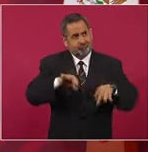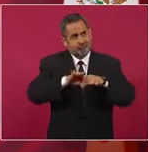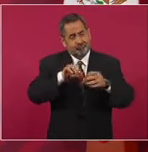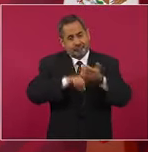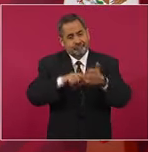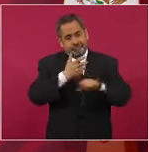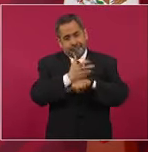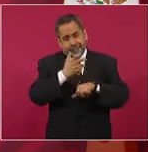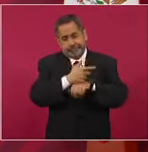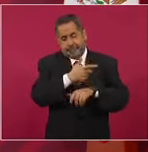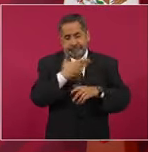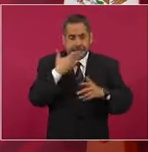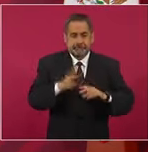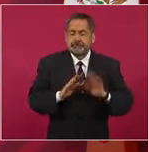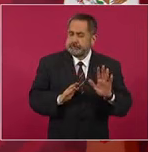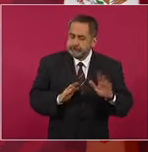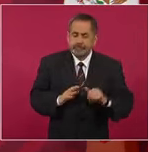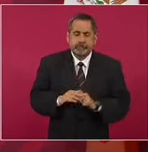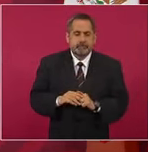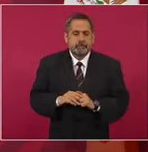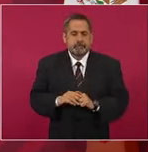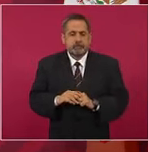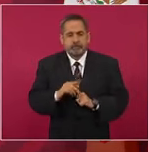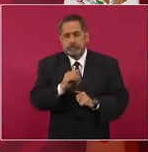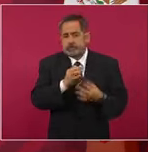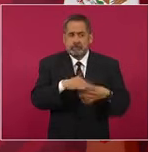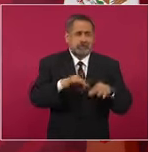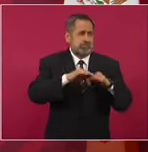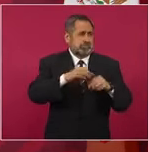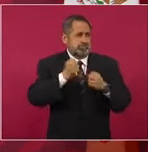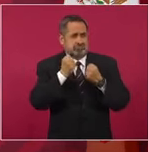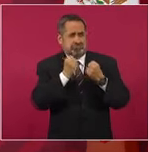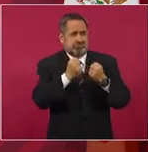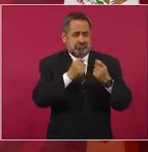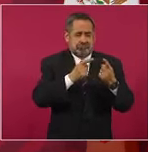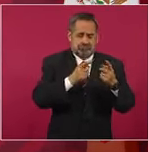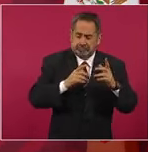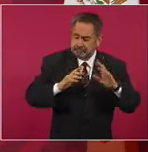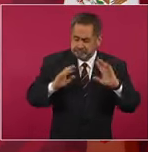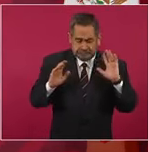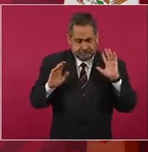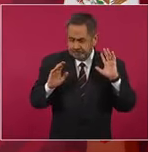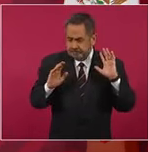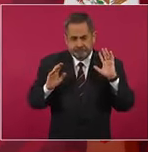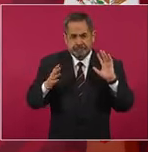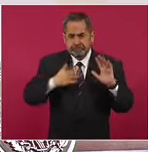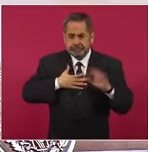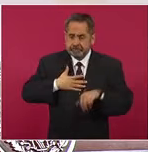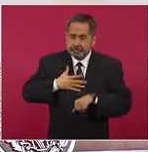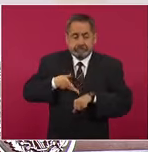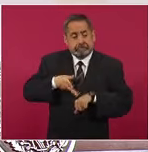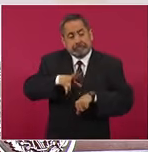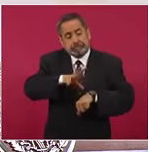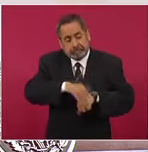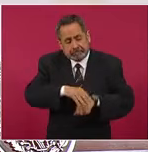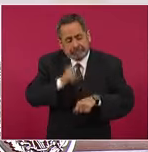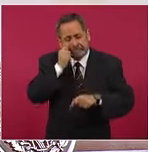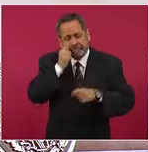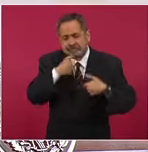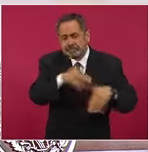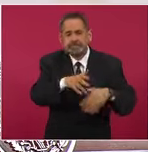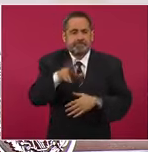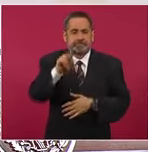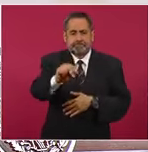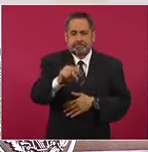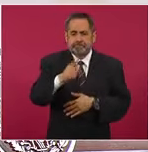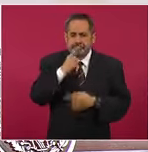en Estados Unidos, pero podrá ser muy importante, pero esto no lo podemos permitir, tiene que